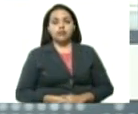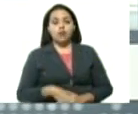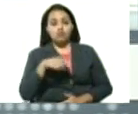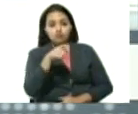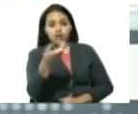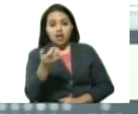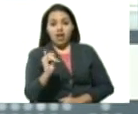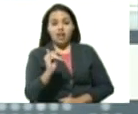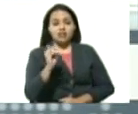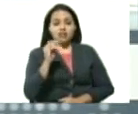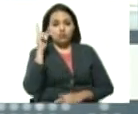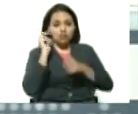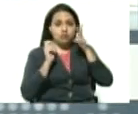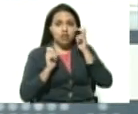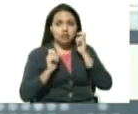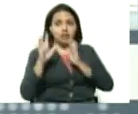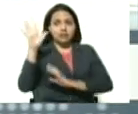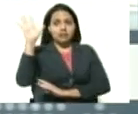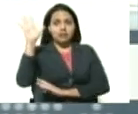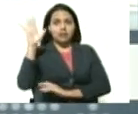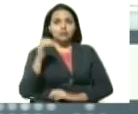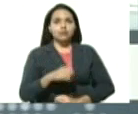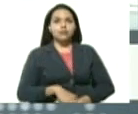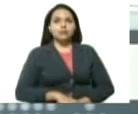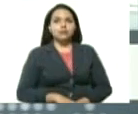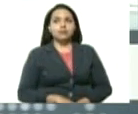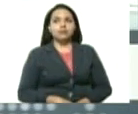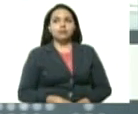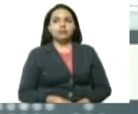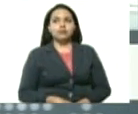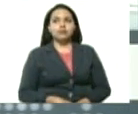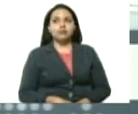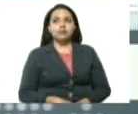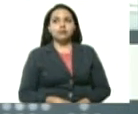escuchar lo que yo digo? Levanten la mano. Levanten la mano.